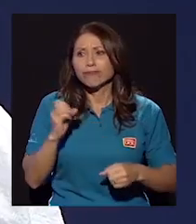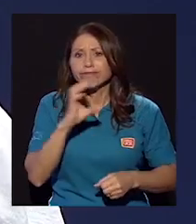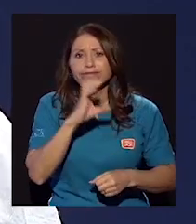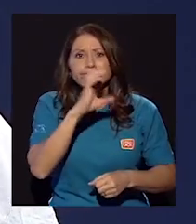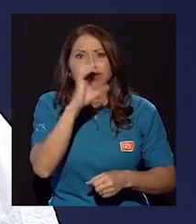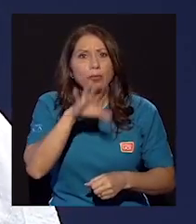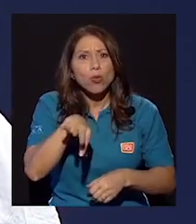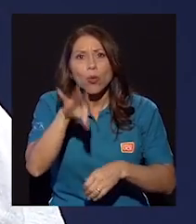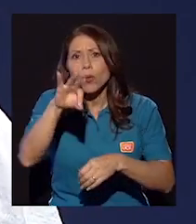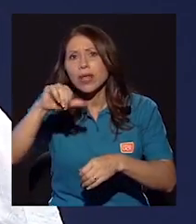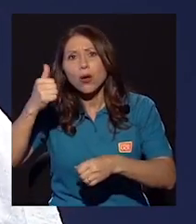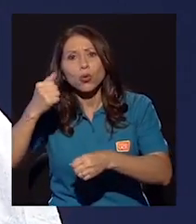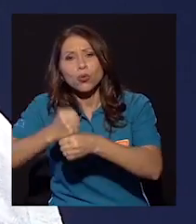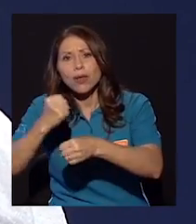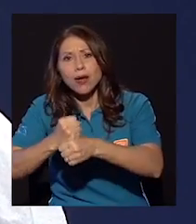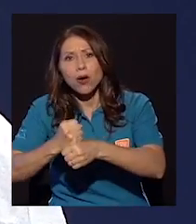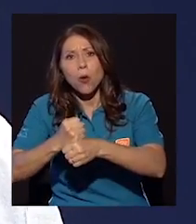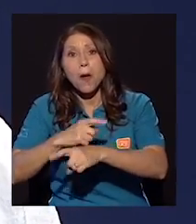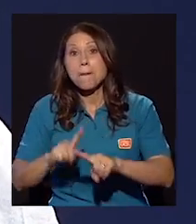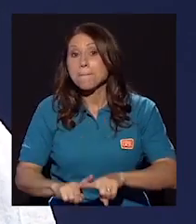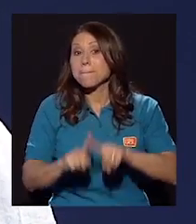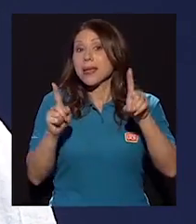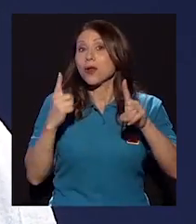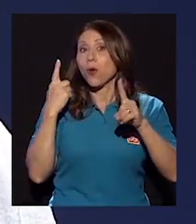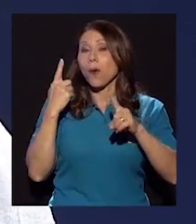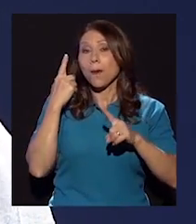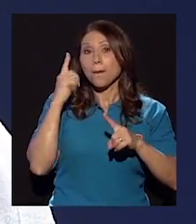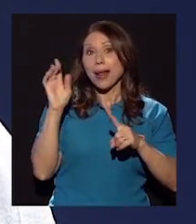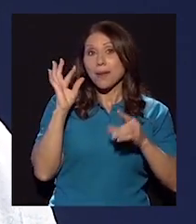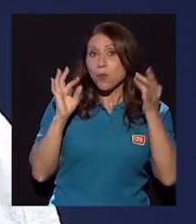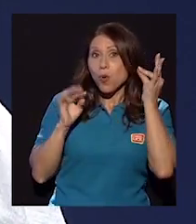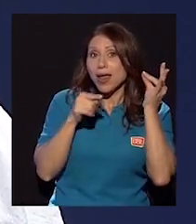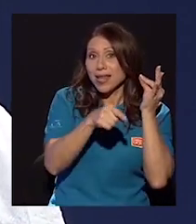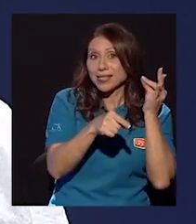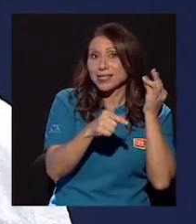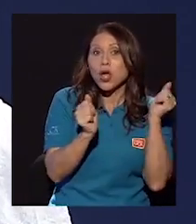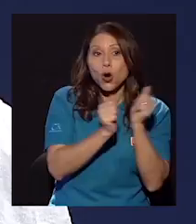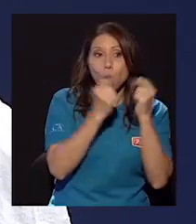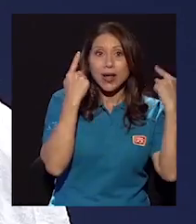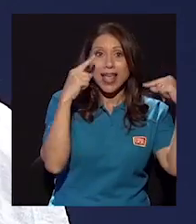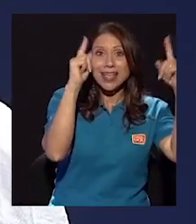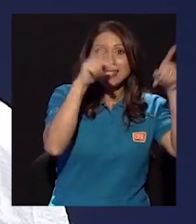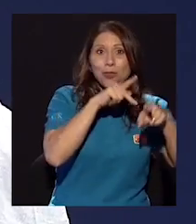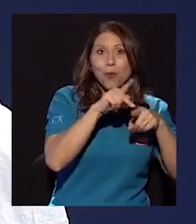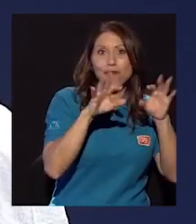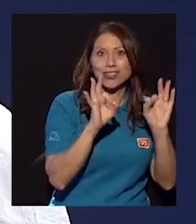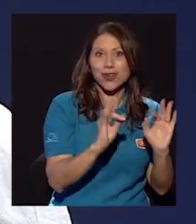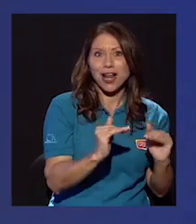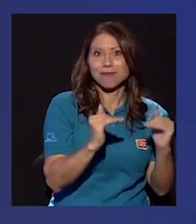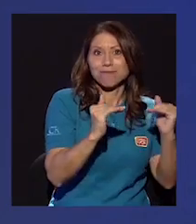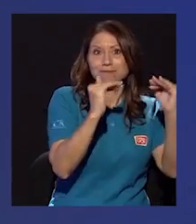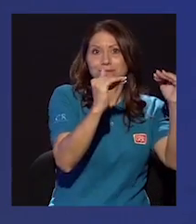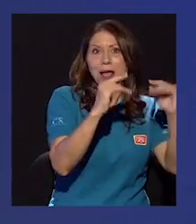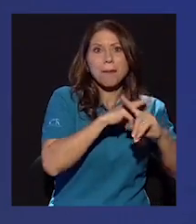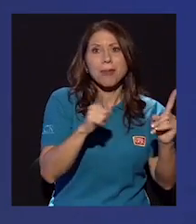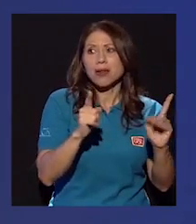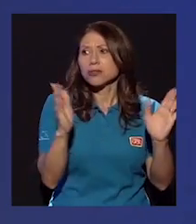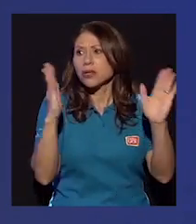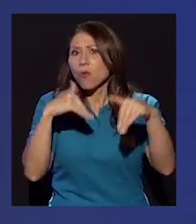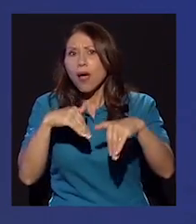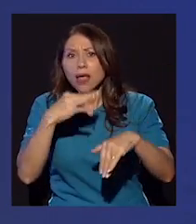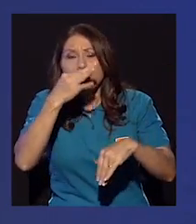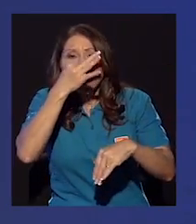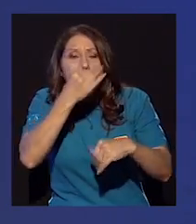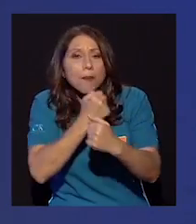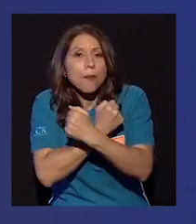dramático. En cambio, para las mujeres, incluso las que tienen un gran éxito profesional, si no tienen un amor romántico con todos los